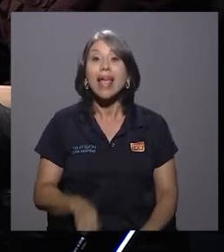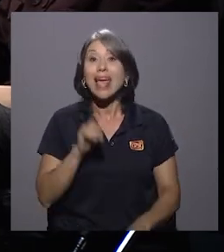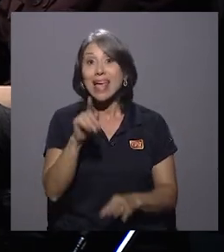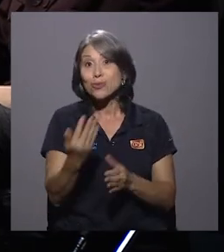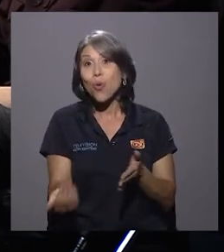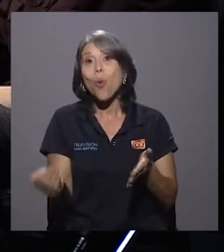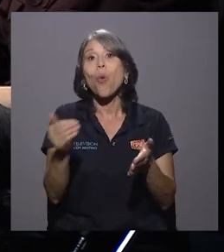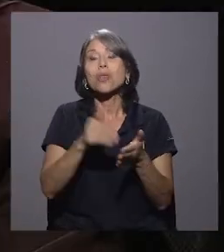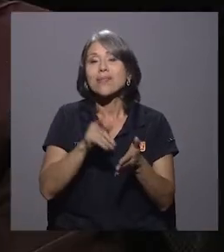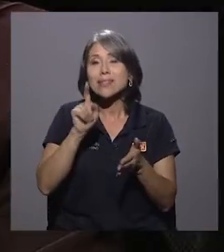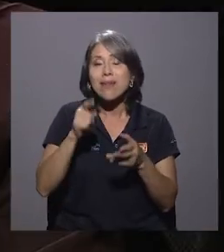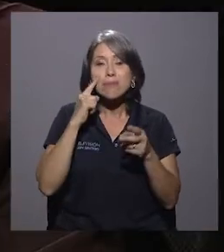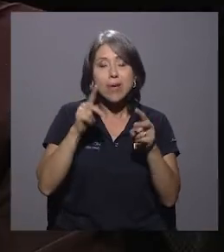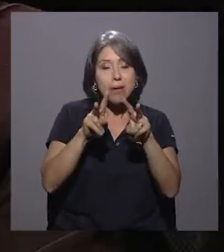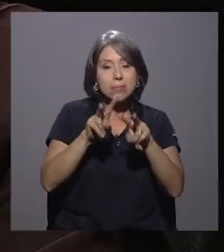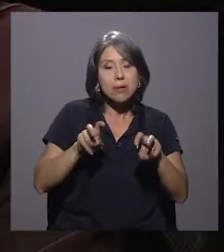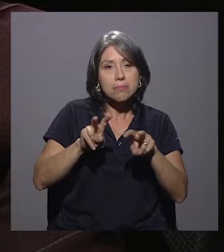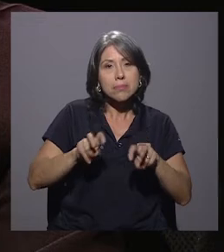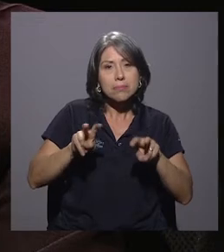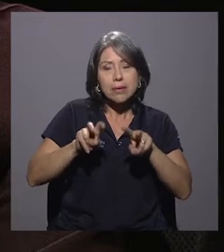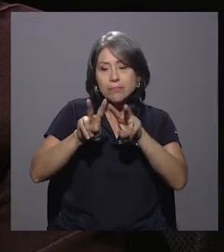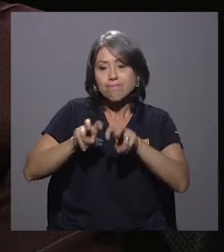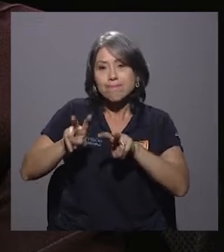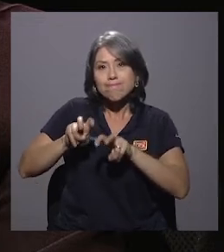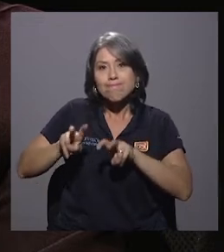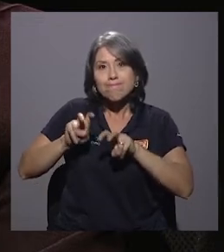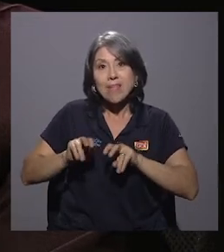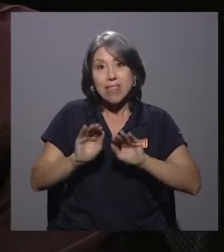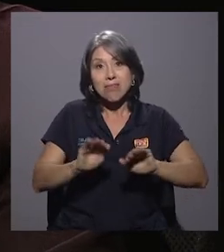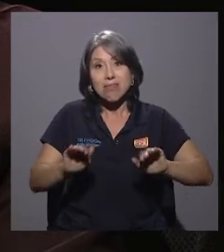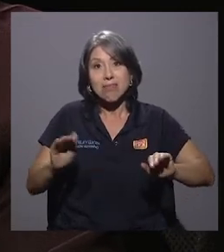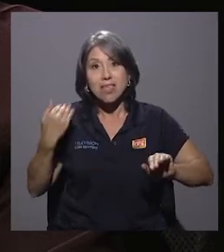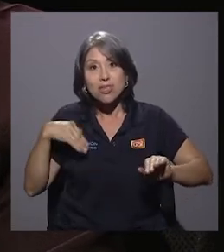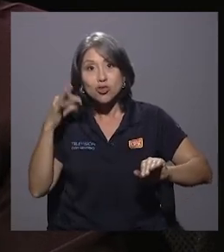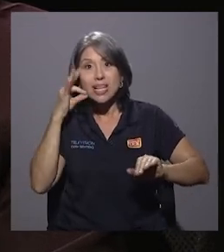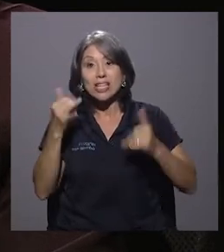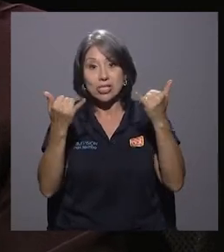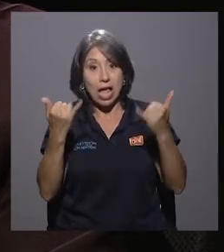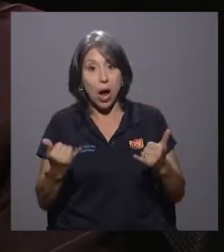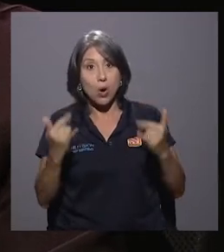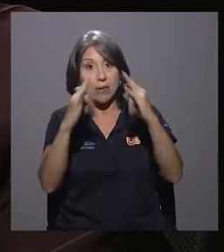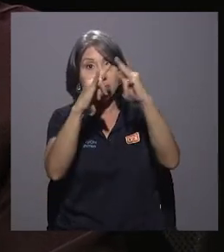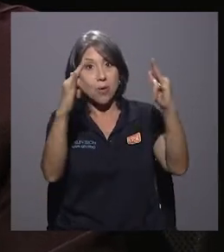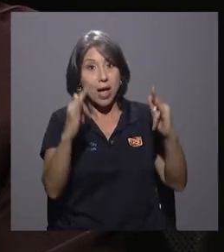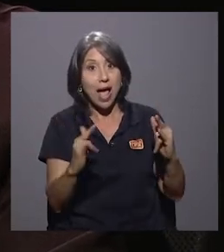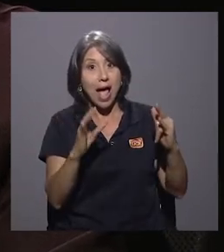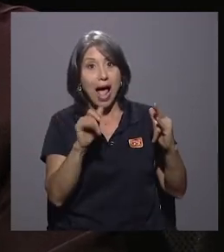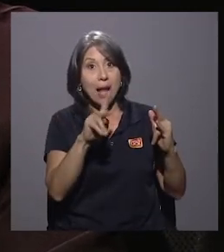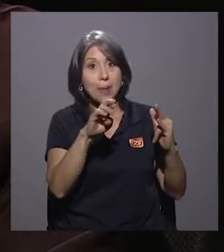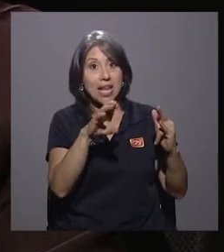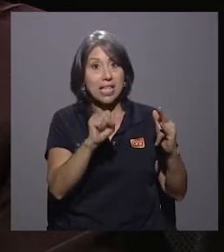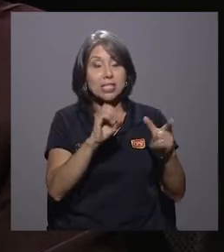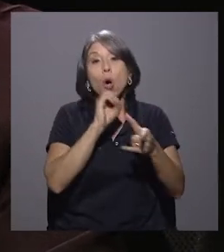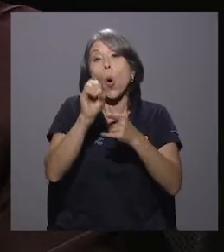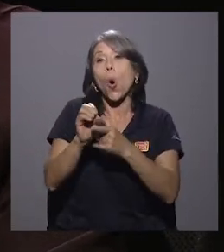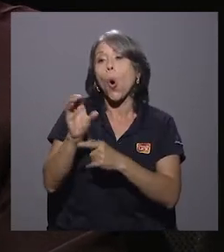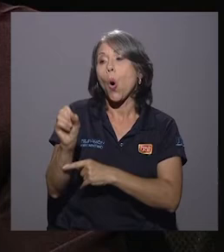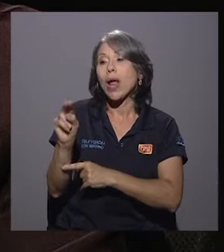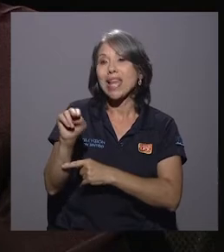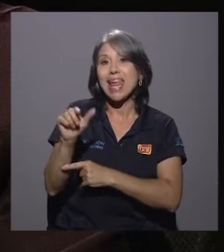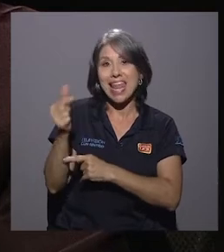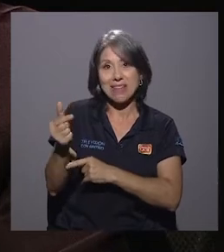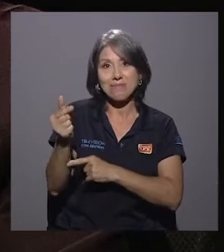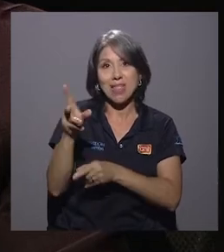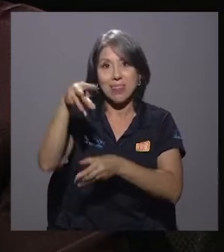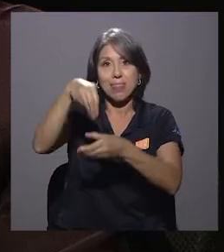nuevo por una revisión de los niños y niñas que hoy están en nuestros albergues o en las ONG residenciales, ¿verdad? Para